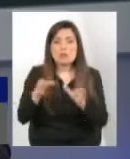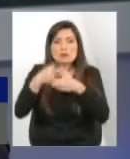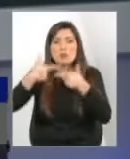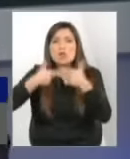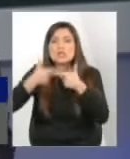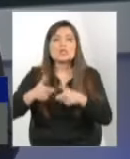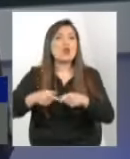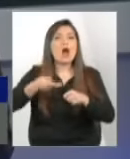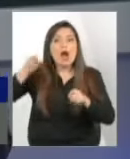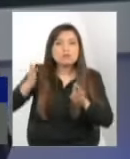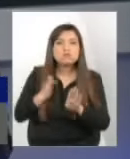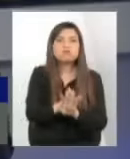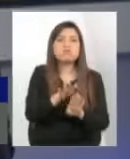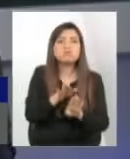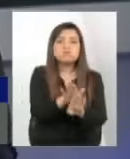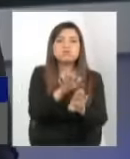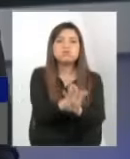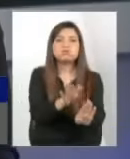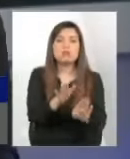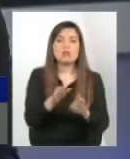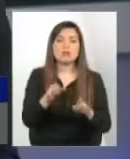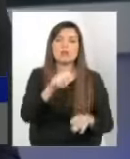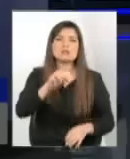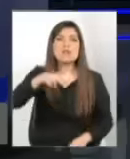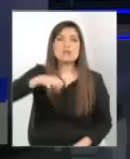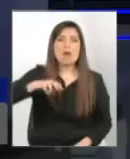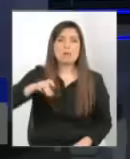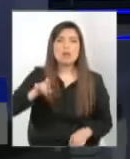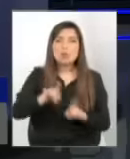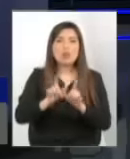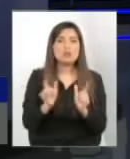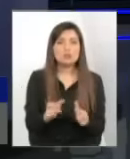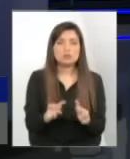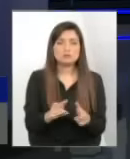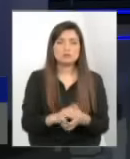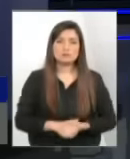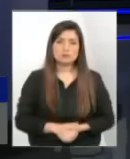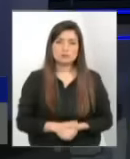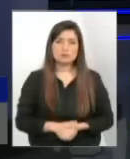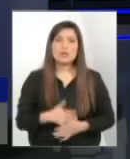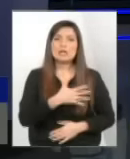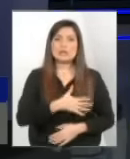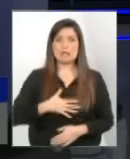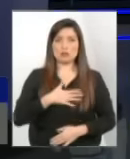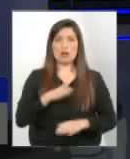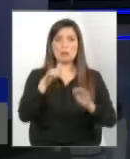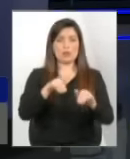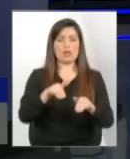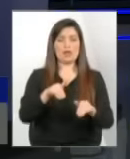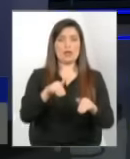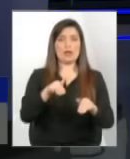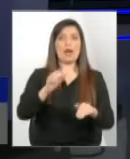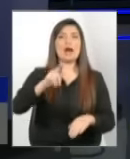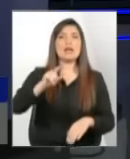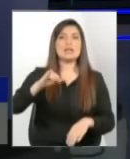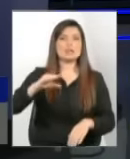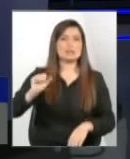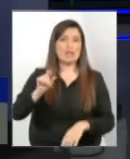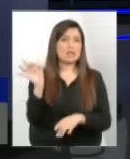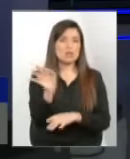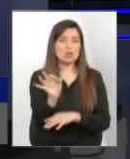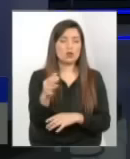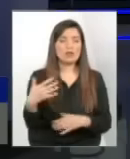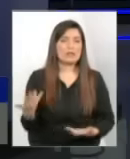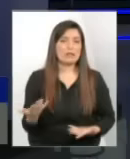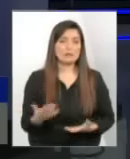del cerámico ¿el hizo un tú que querés decir algo? sí, quiero apoyando a a Cecilia a Alicia a Alicia, perdón a Alicia